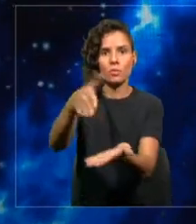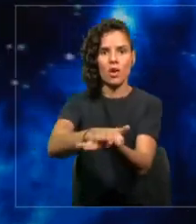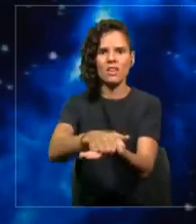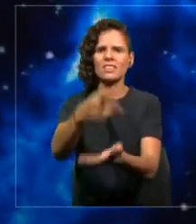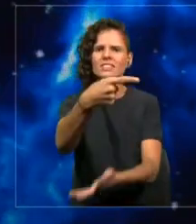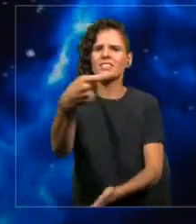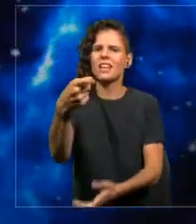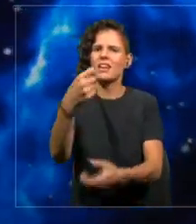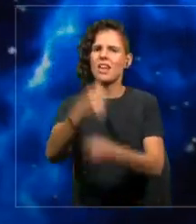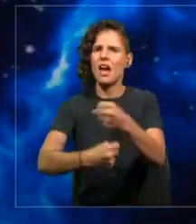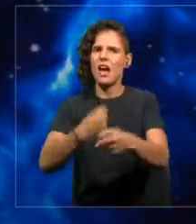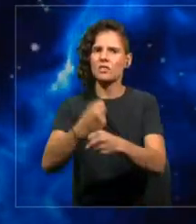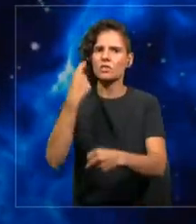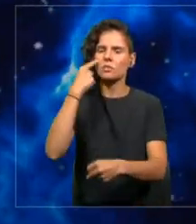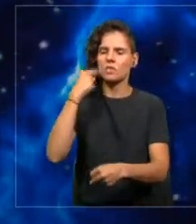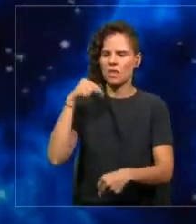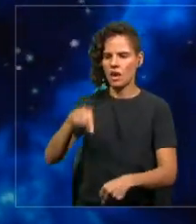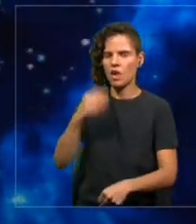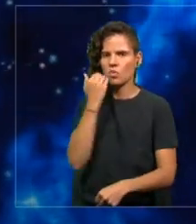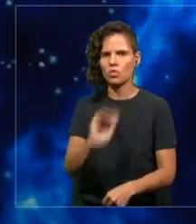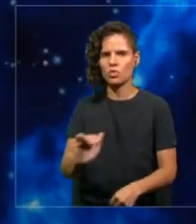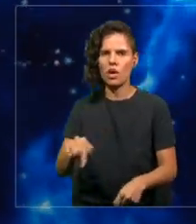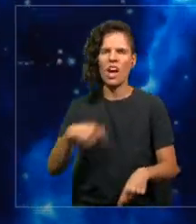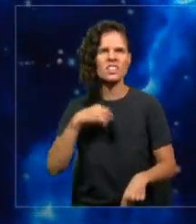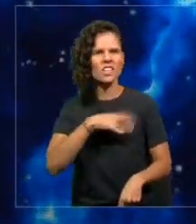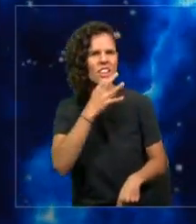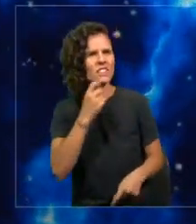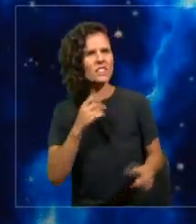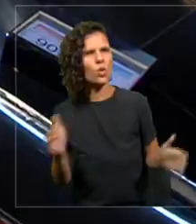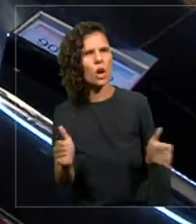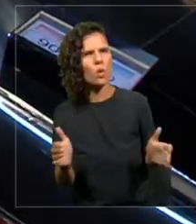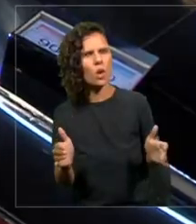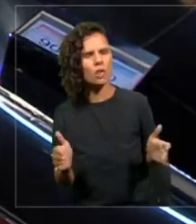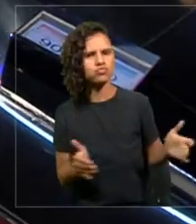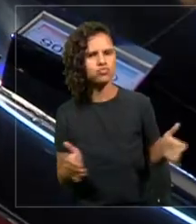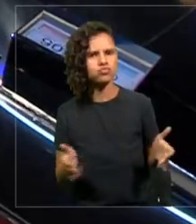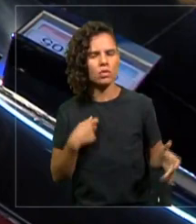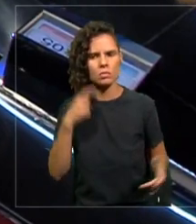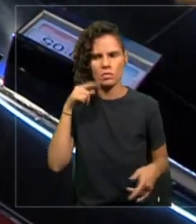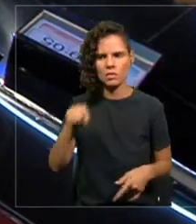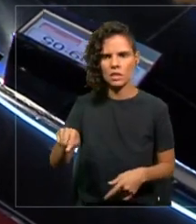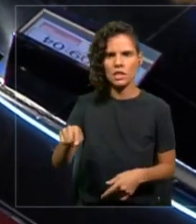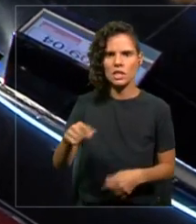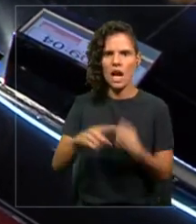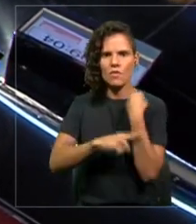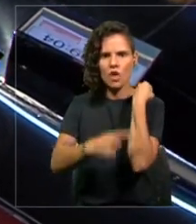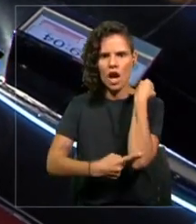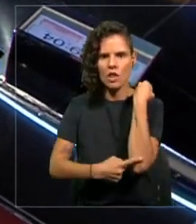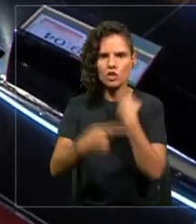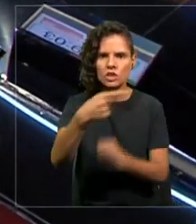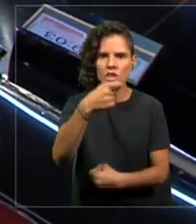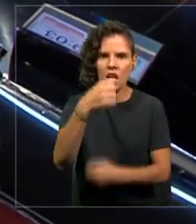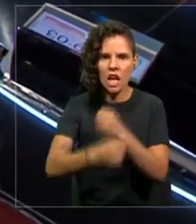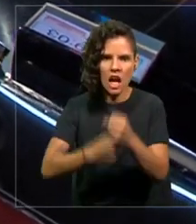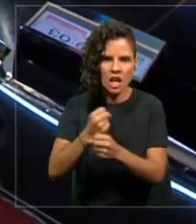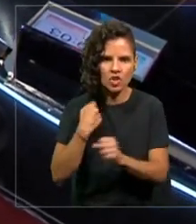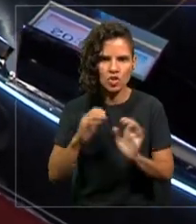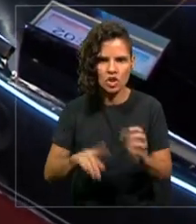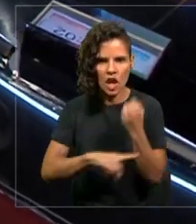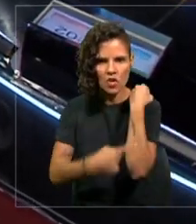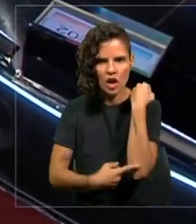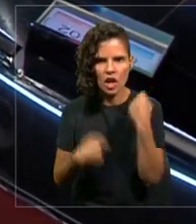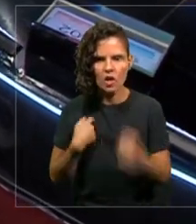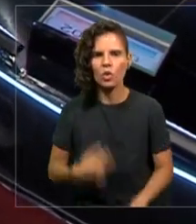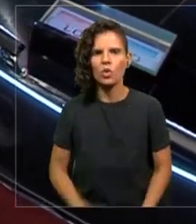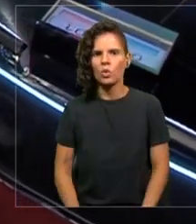de estos niñitos, guaguas les dicen en Chile, ¿no? Las guaguas. Si fuera abogado, cien años siendo abogado. Yo soy